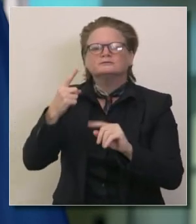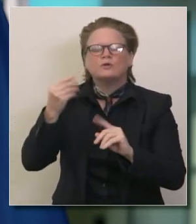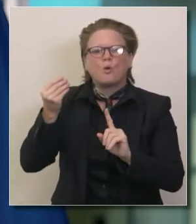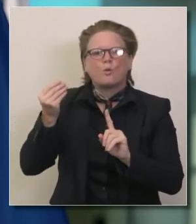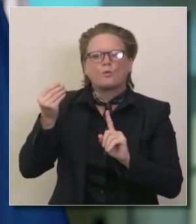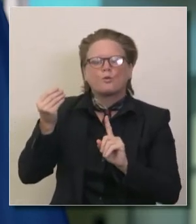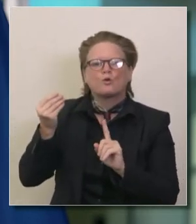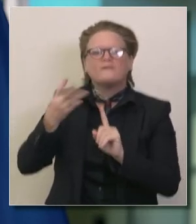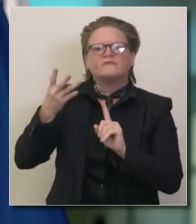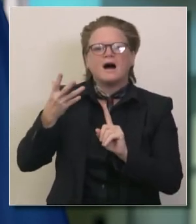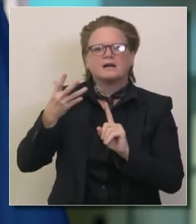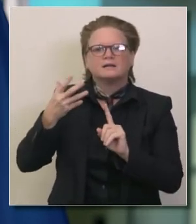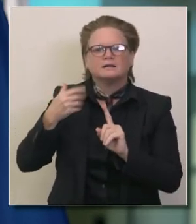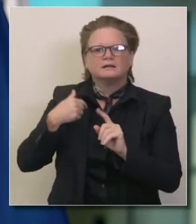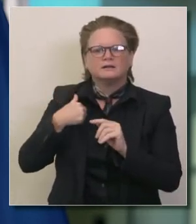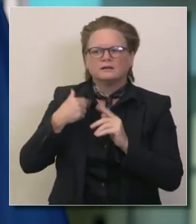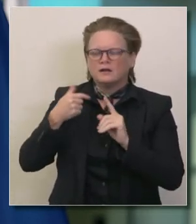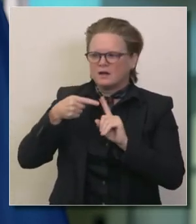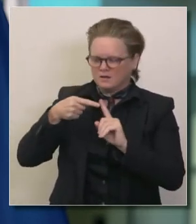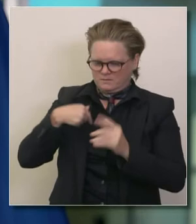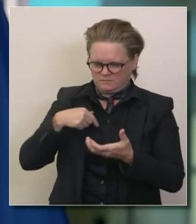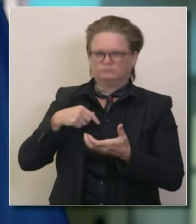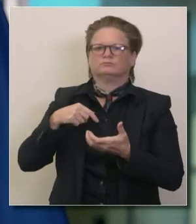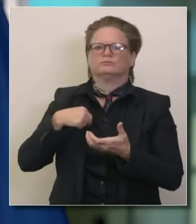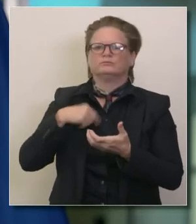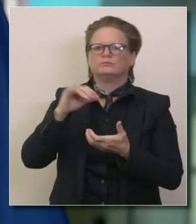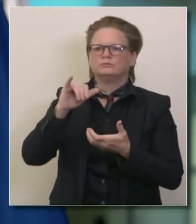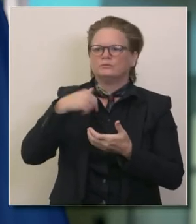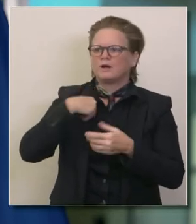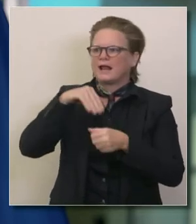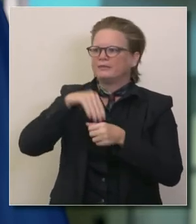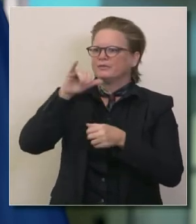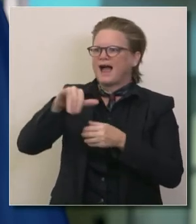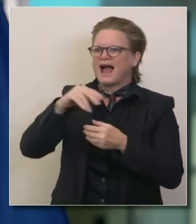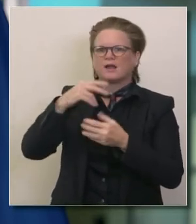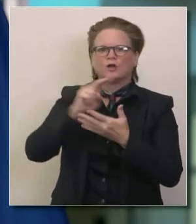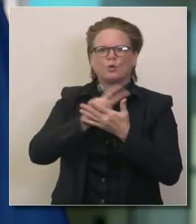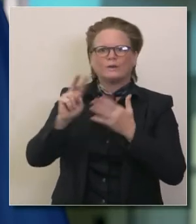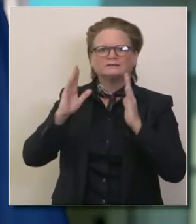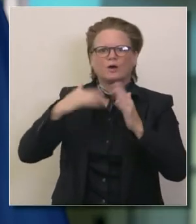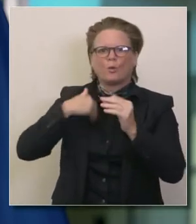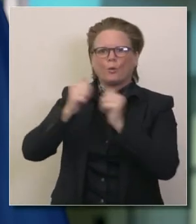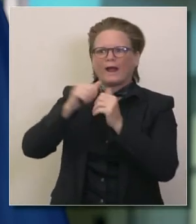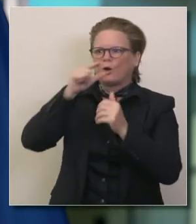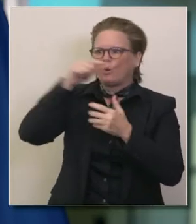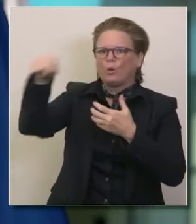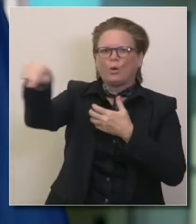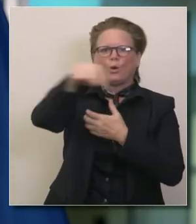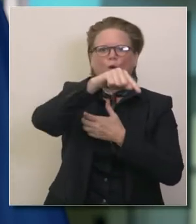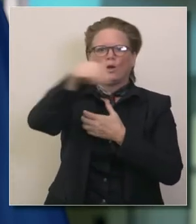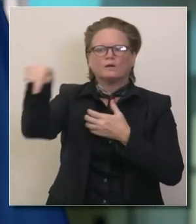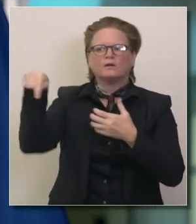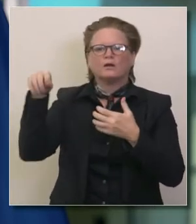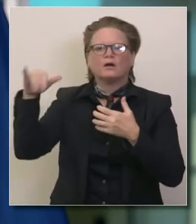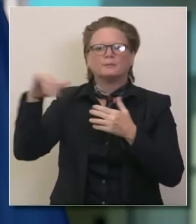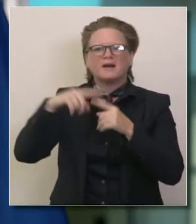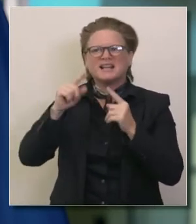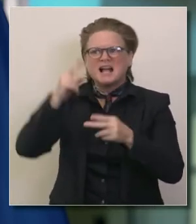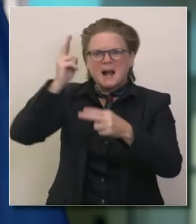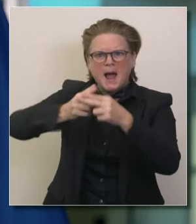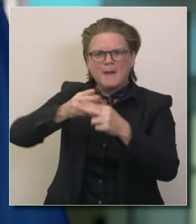si opta por usarla podemos apalancar más y más utilización que lo hará más eficaz y eficiente